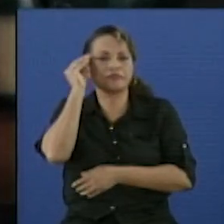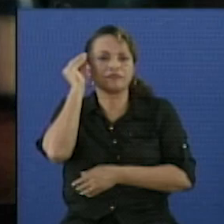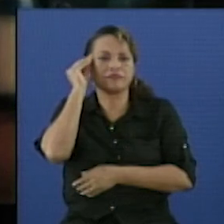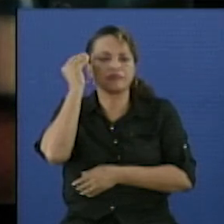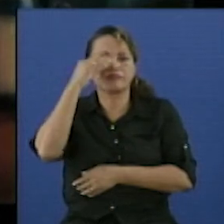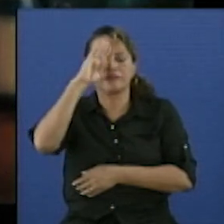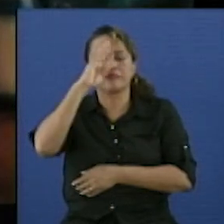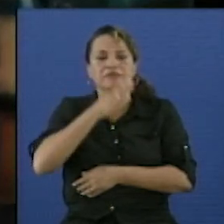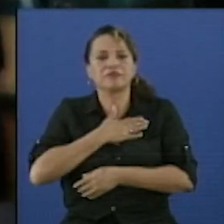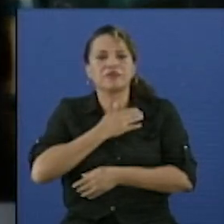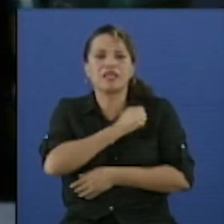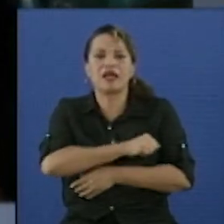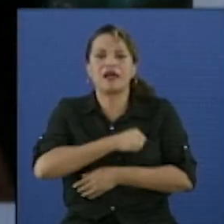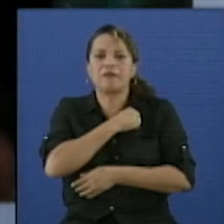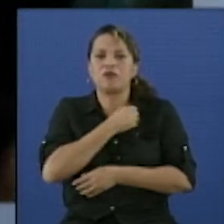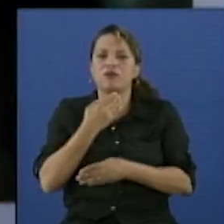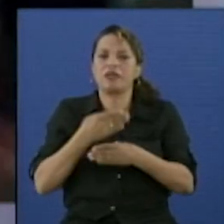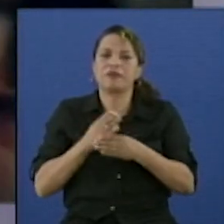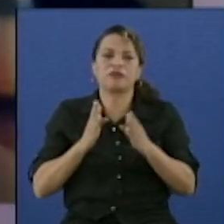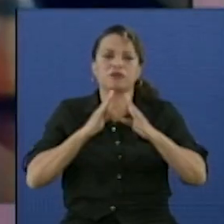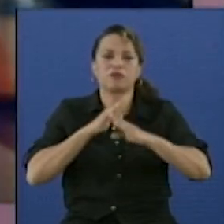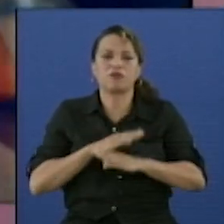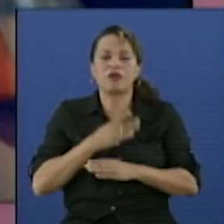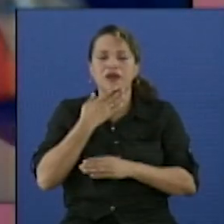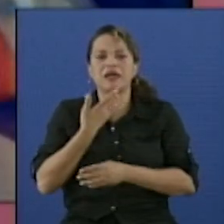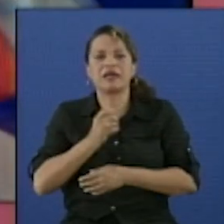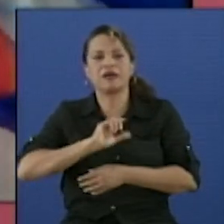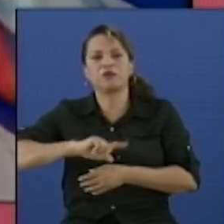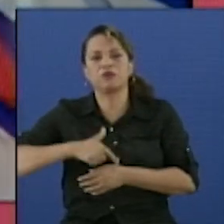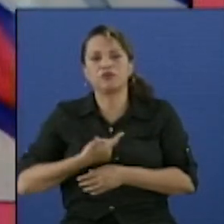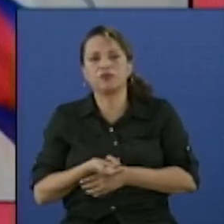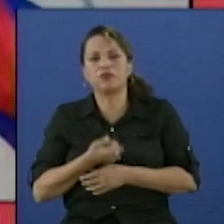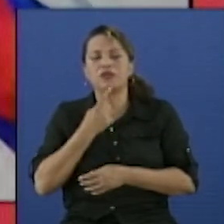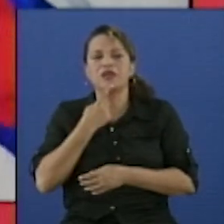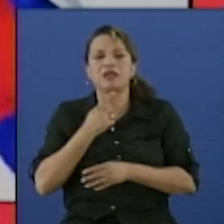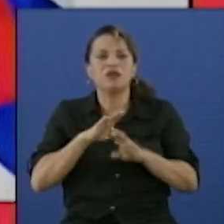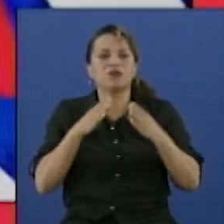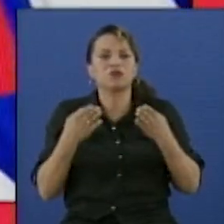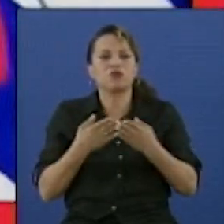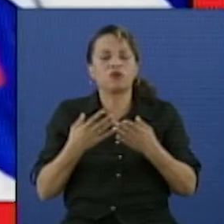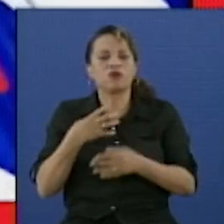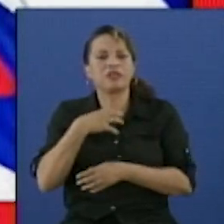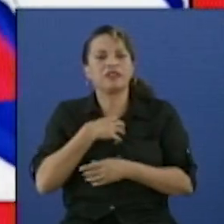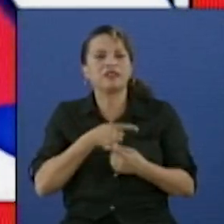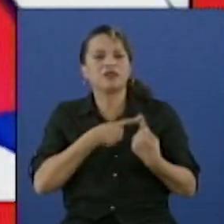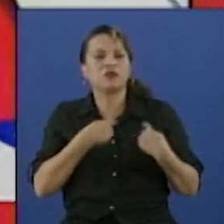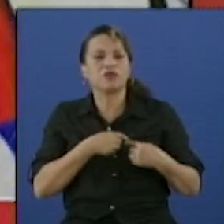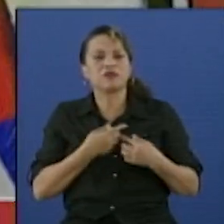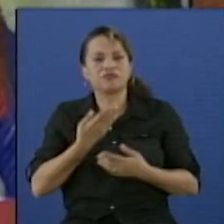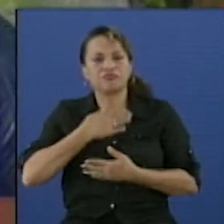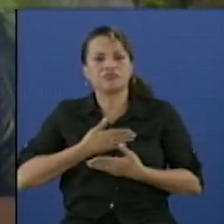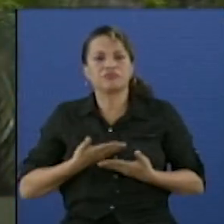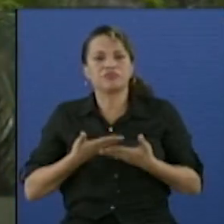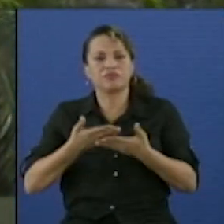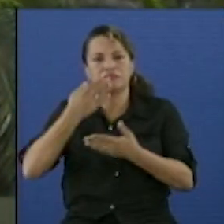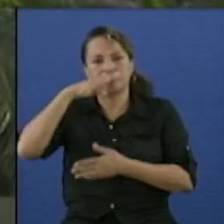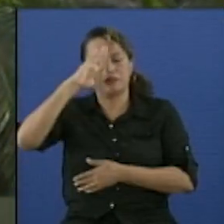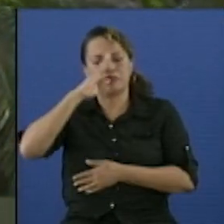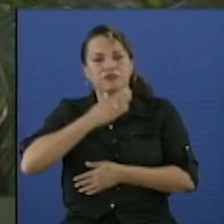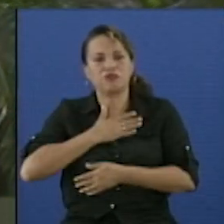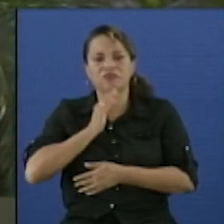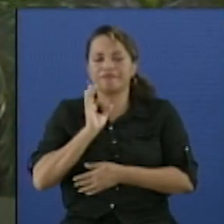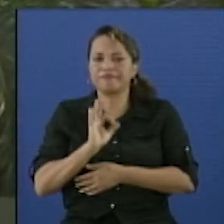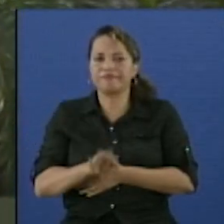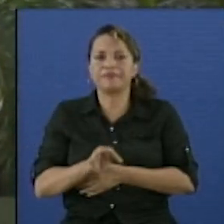nación, amor sin límite a la libertad, a la cultura, alma que lleva el corazón puesto en esta patria que se llama Cuba.